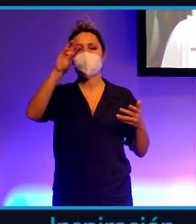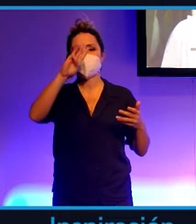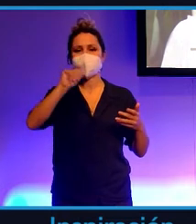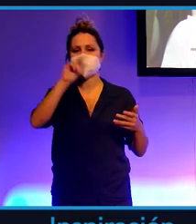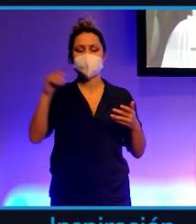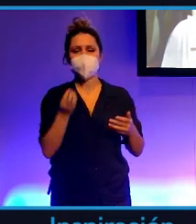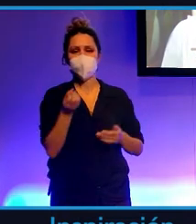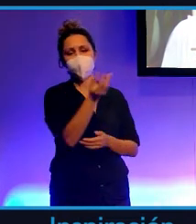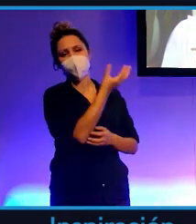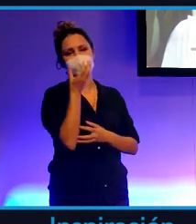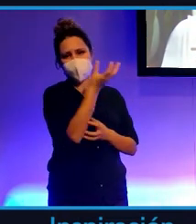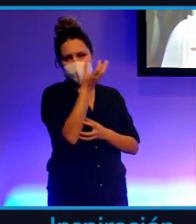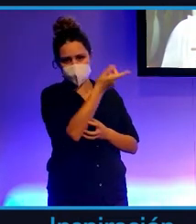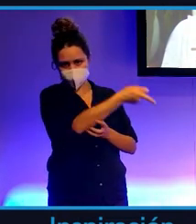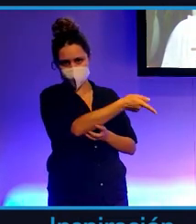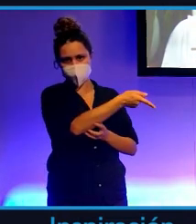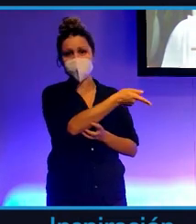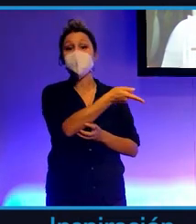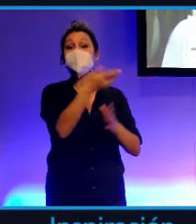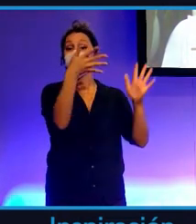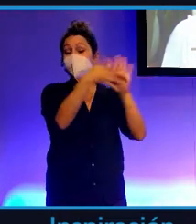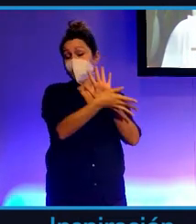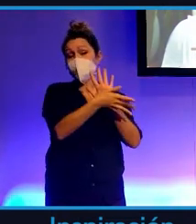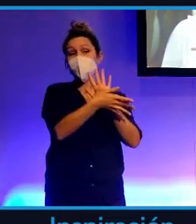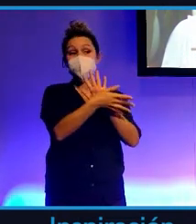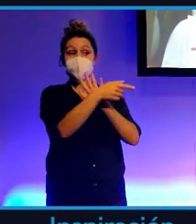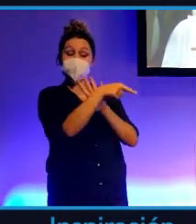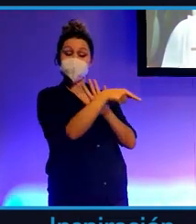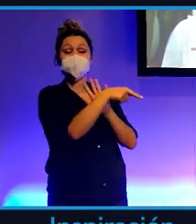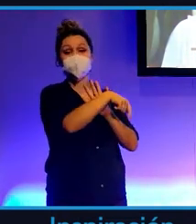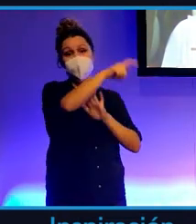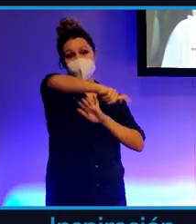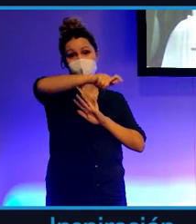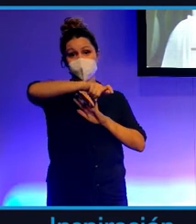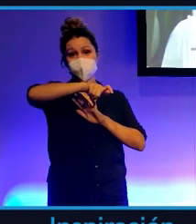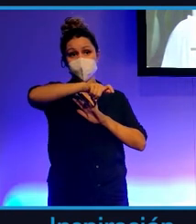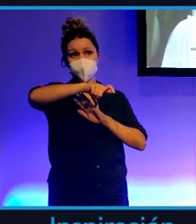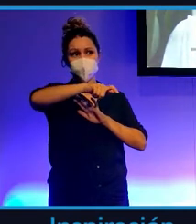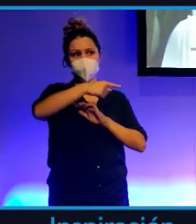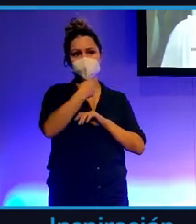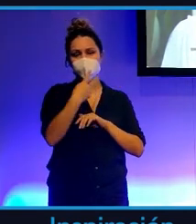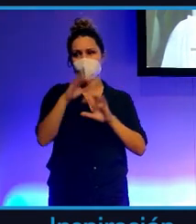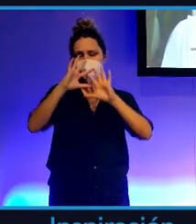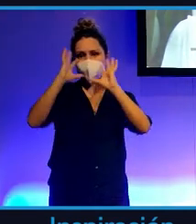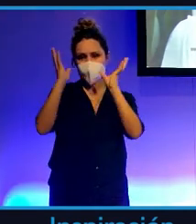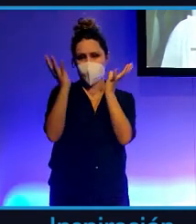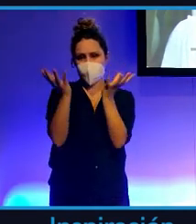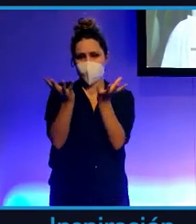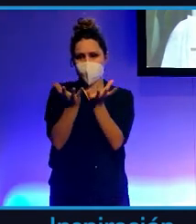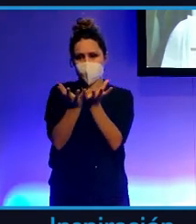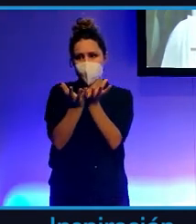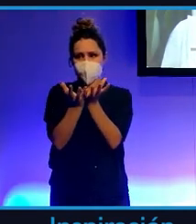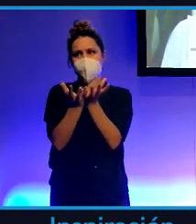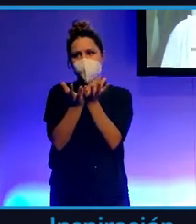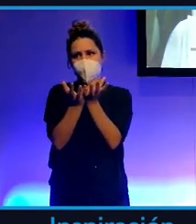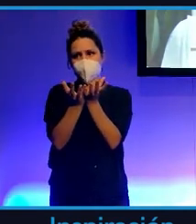palabra el otro día. Y es en referencia a la burbuja más conocida que fue la